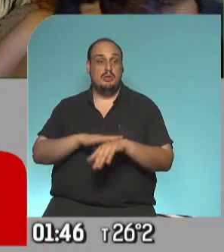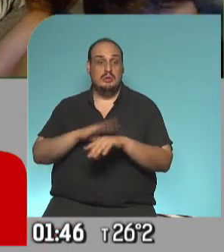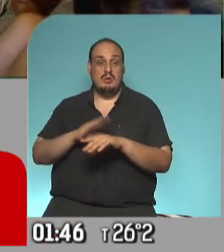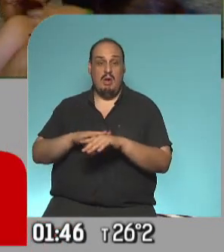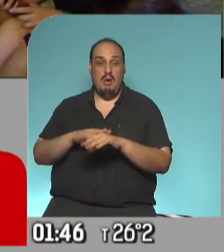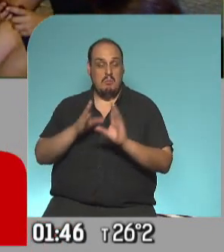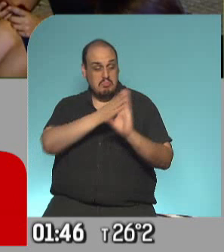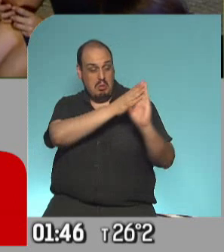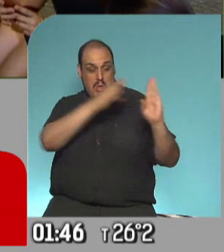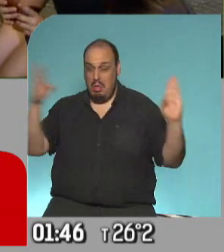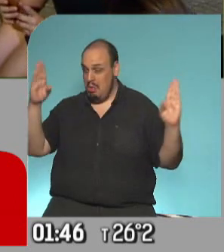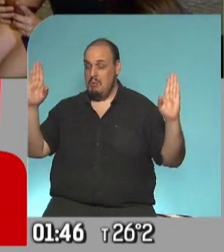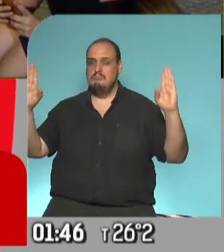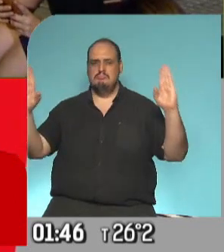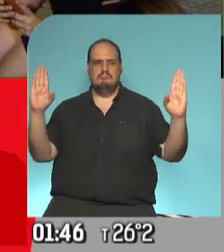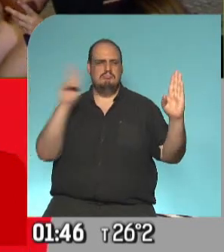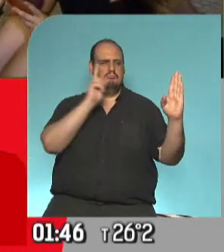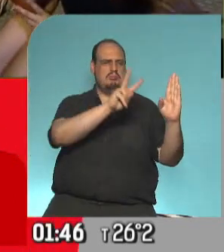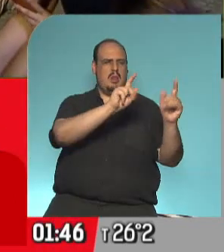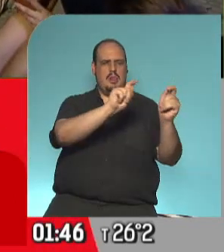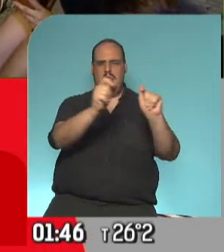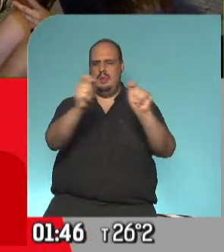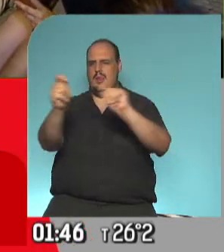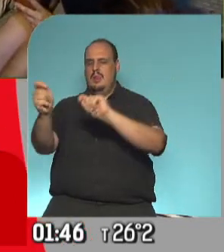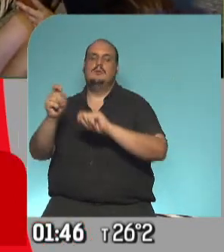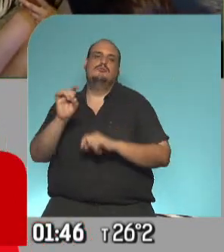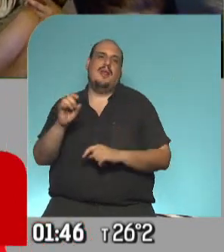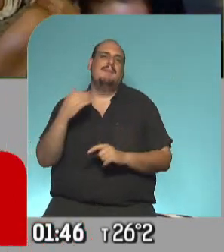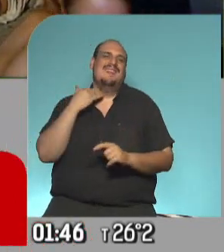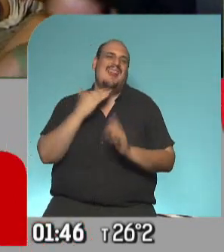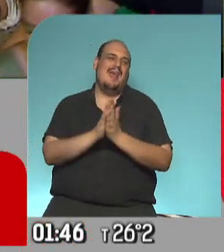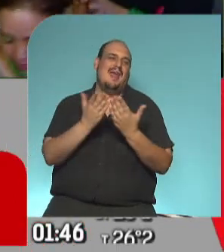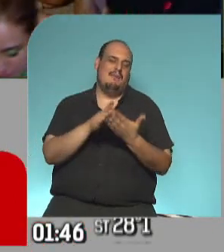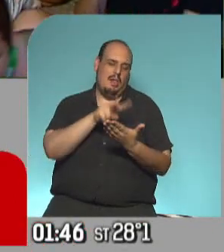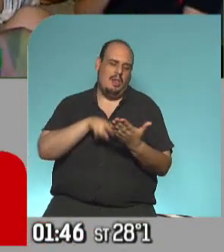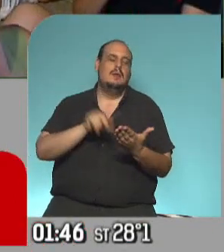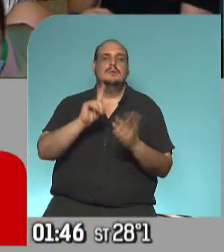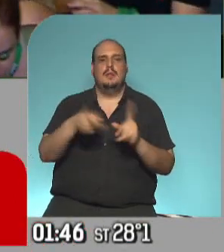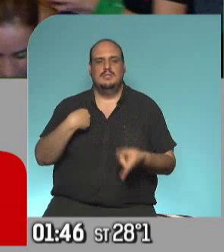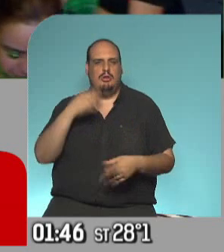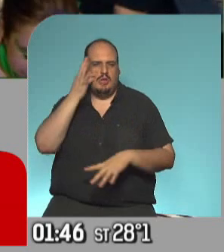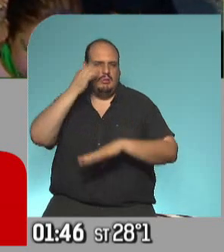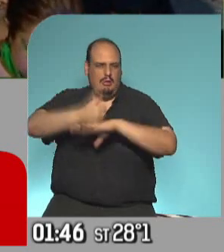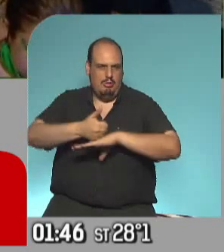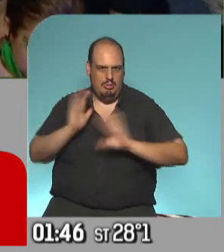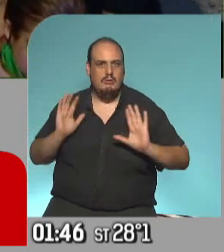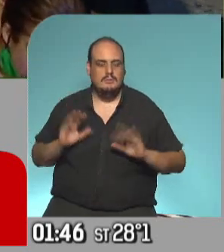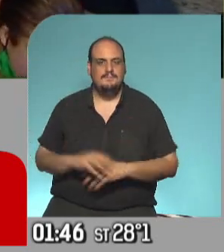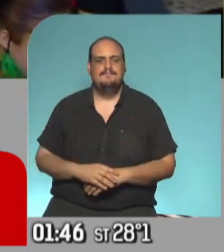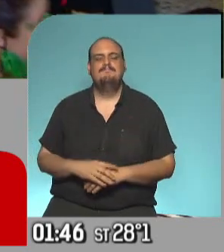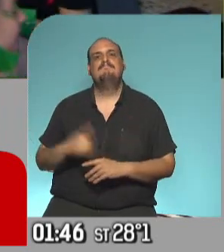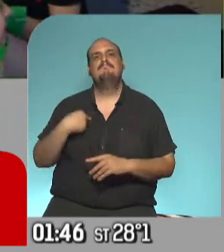los cambios y no tenés que leerlos solamente en los libros, si no sos testigo de los mismos. Pero también me preocupa,